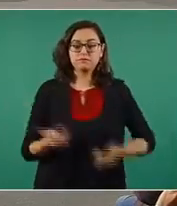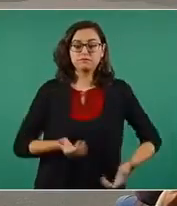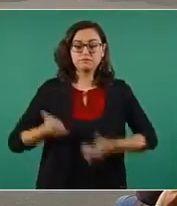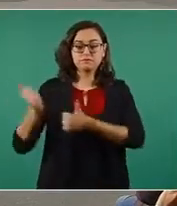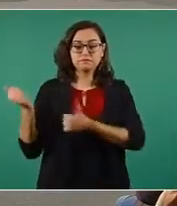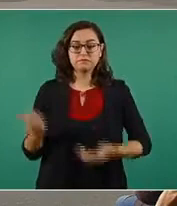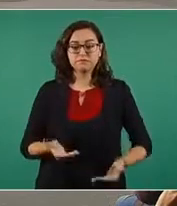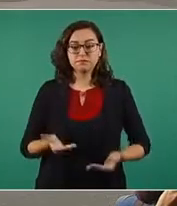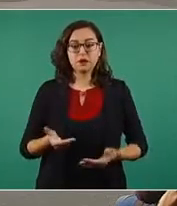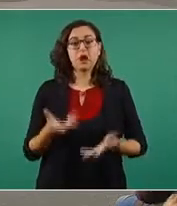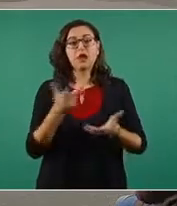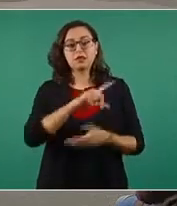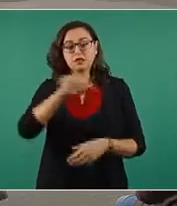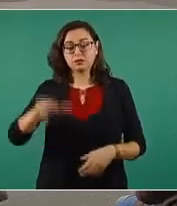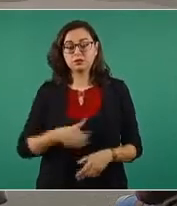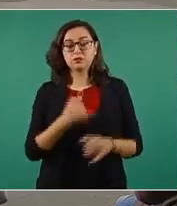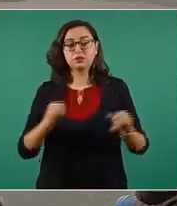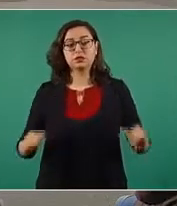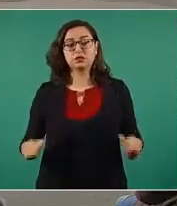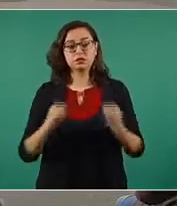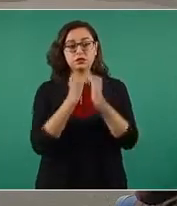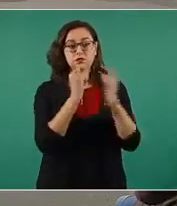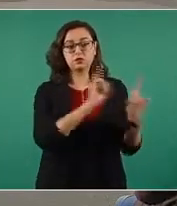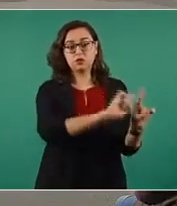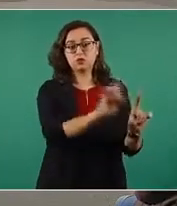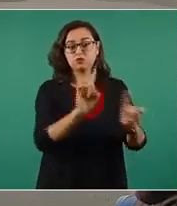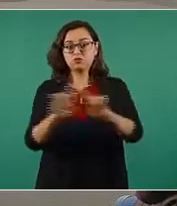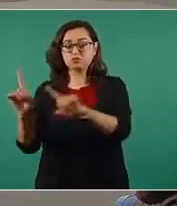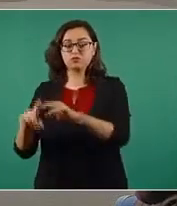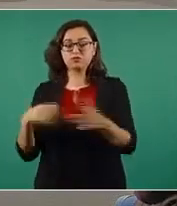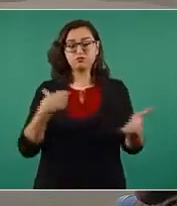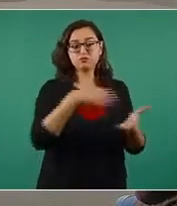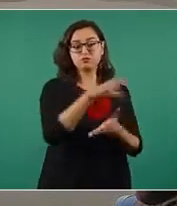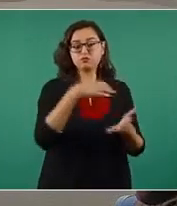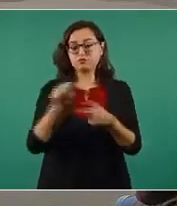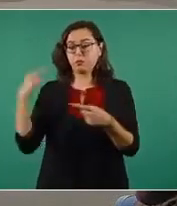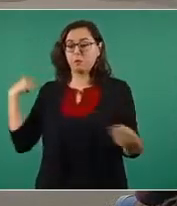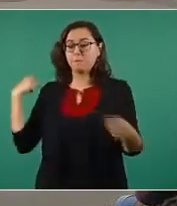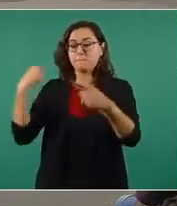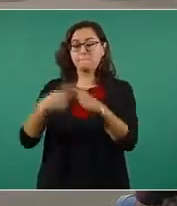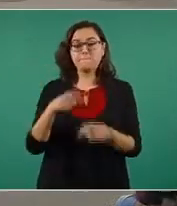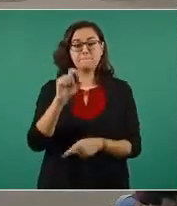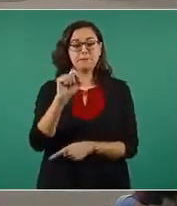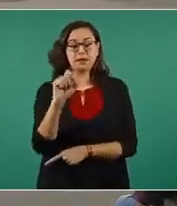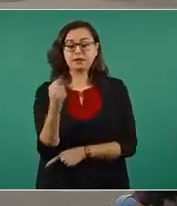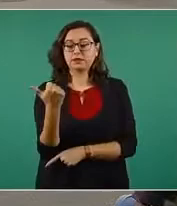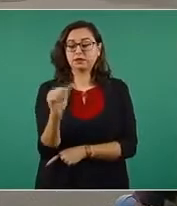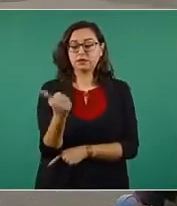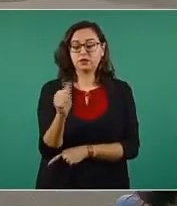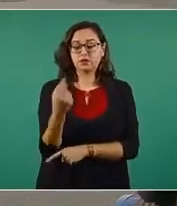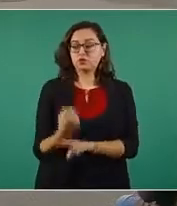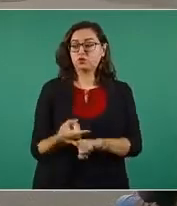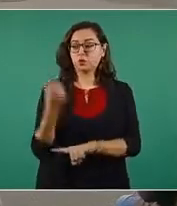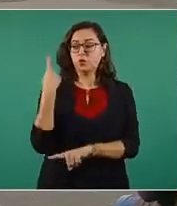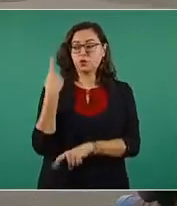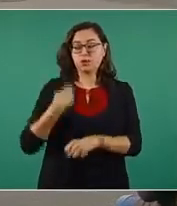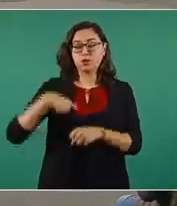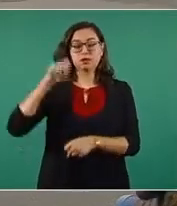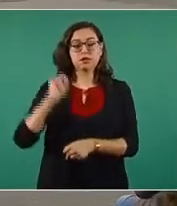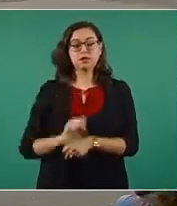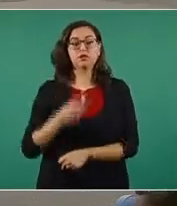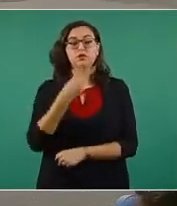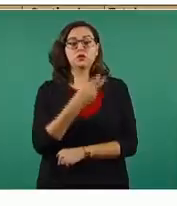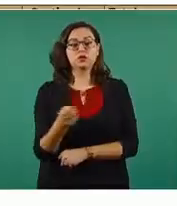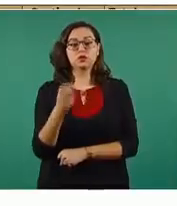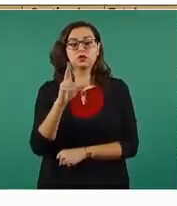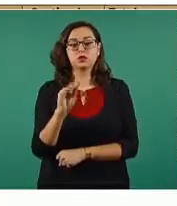una de las instituciones y como pueden ver, hasta el veinte de agosto habíamos recibido, la semana pasada, doscientos noventa